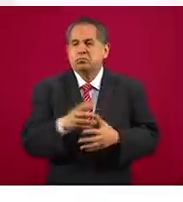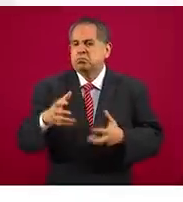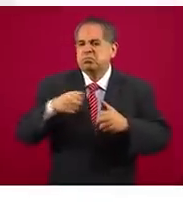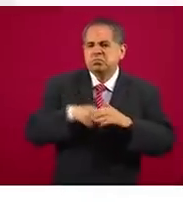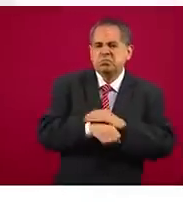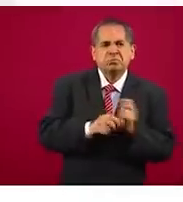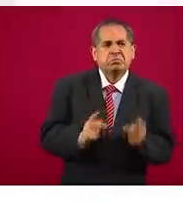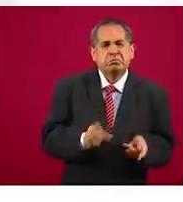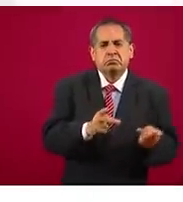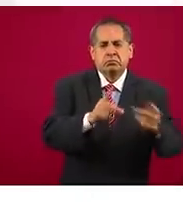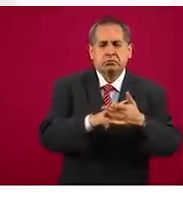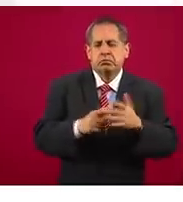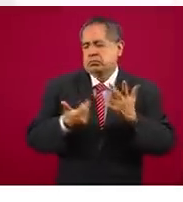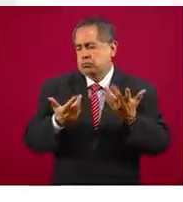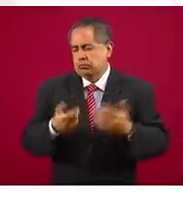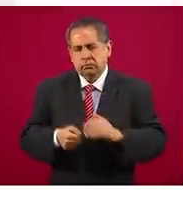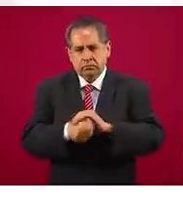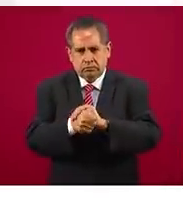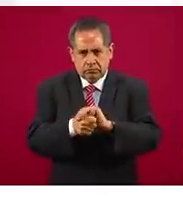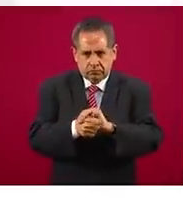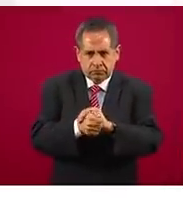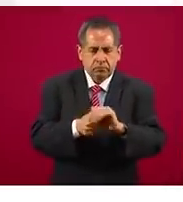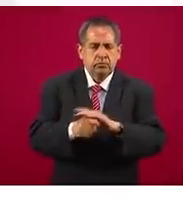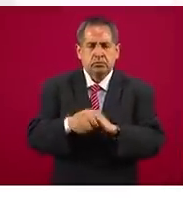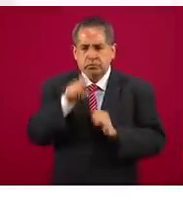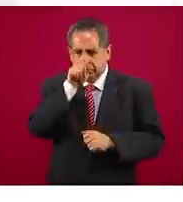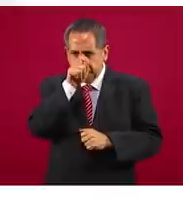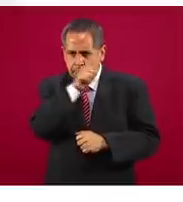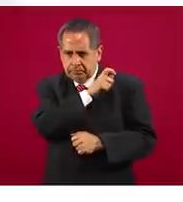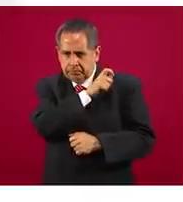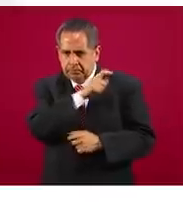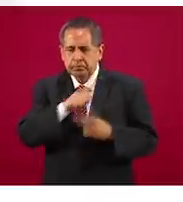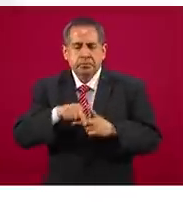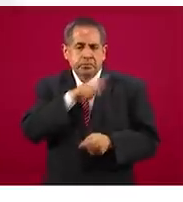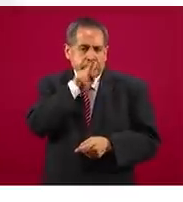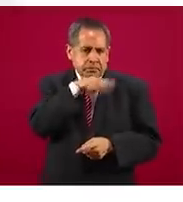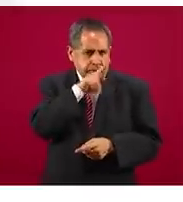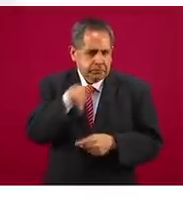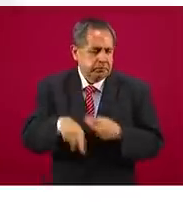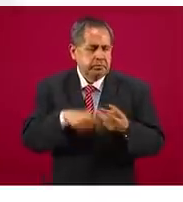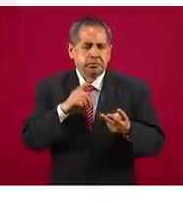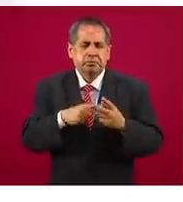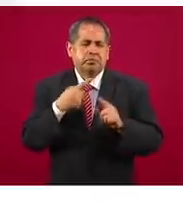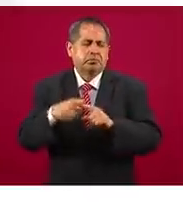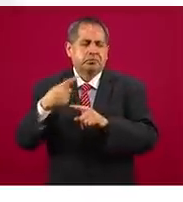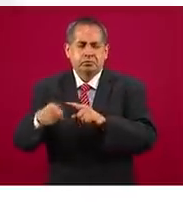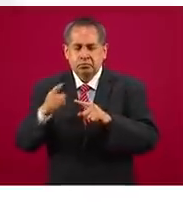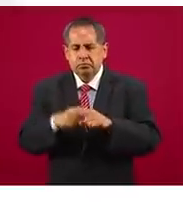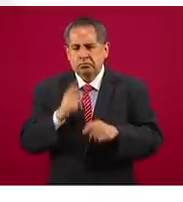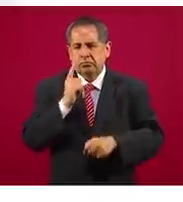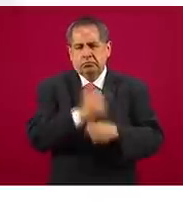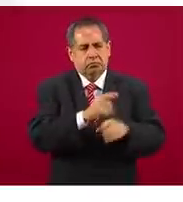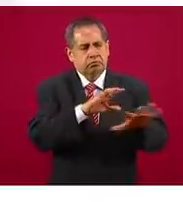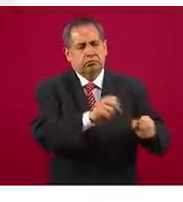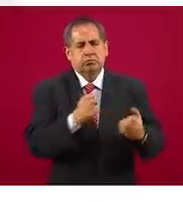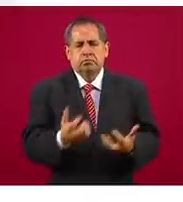país, tortugas, loros, serpientes y otros. Adelante.